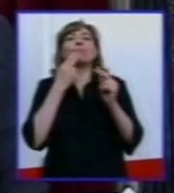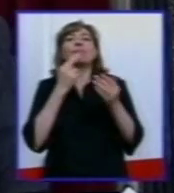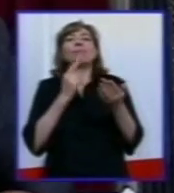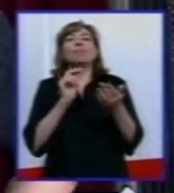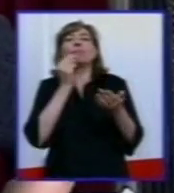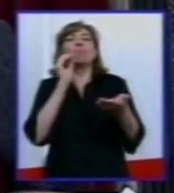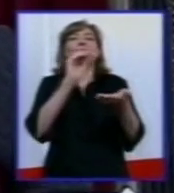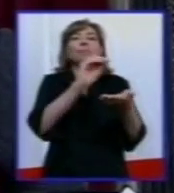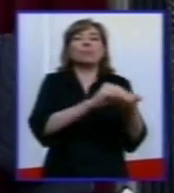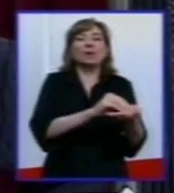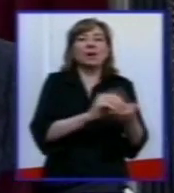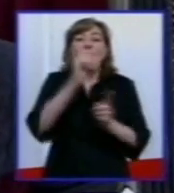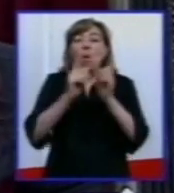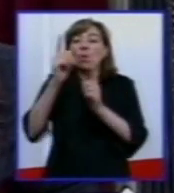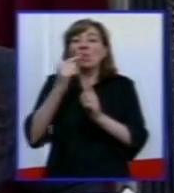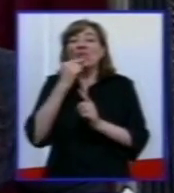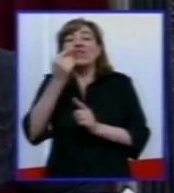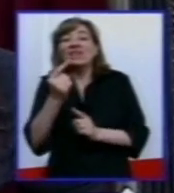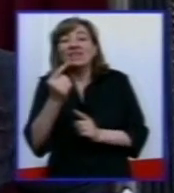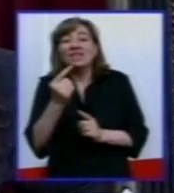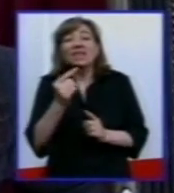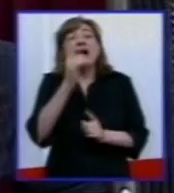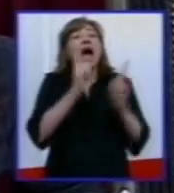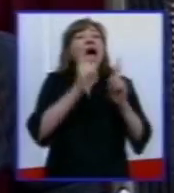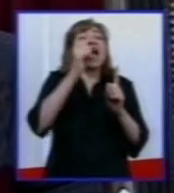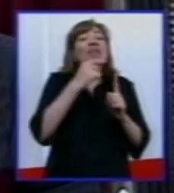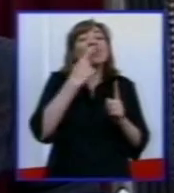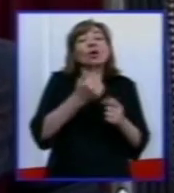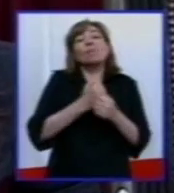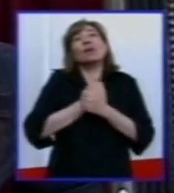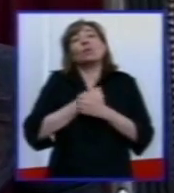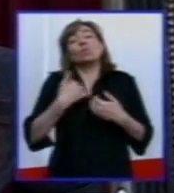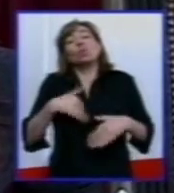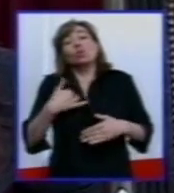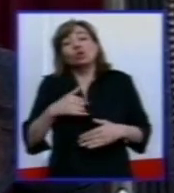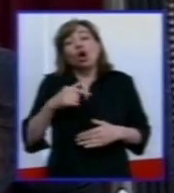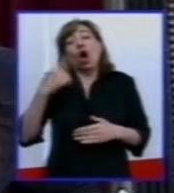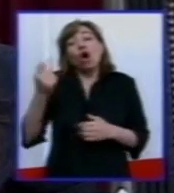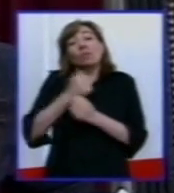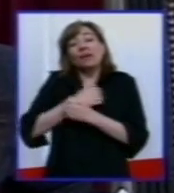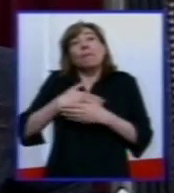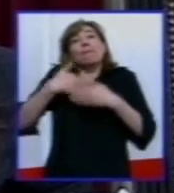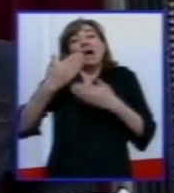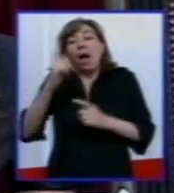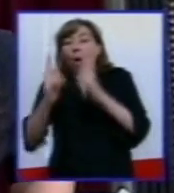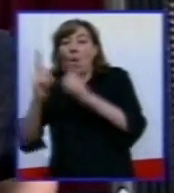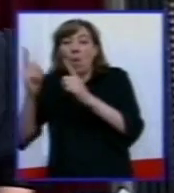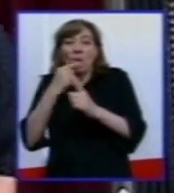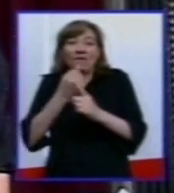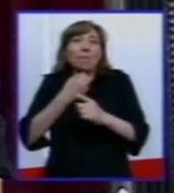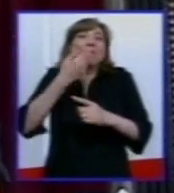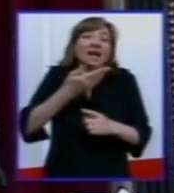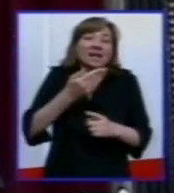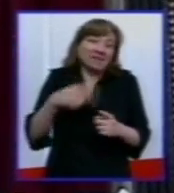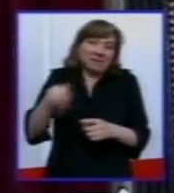compañero o alguna compañera que siempre me quiso mucho, odio a otros que ahora me quieren un poquito más que antes, siempre pasan estas cosas